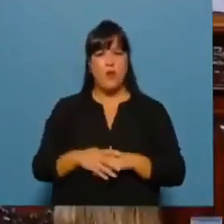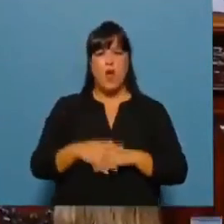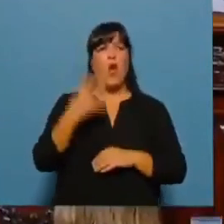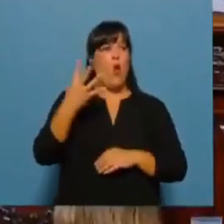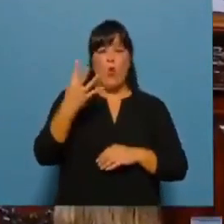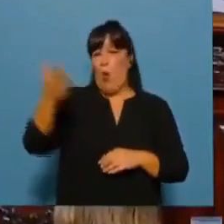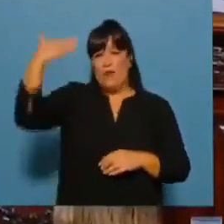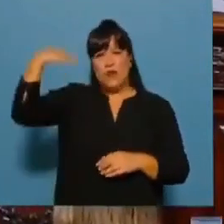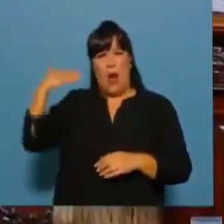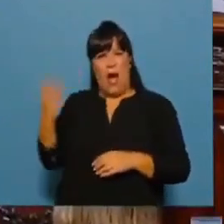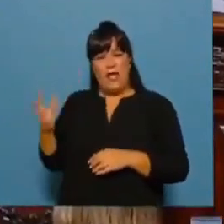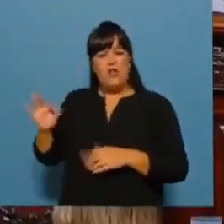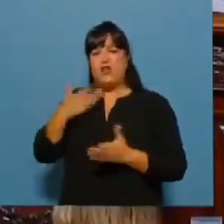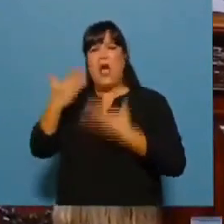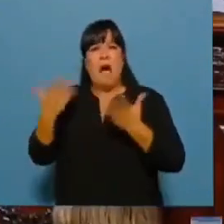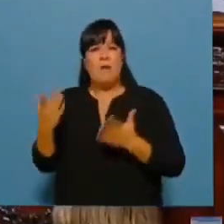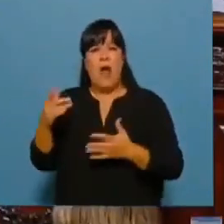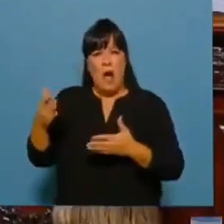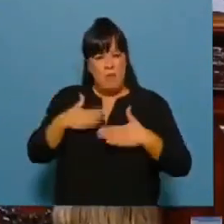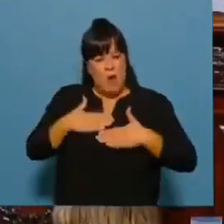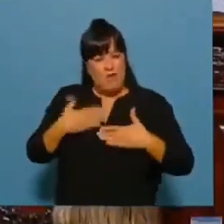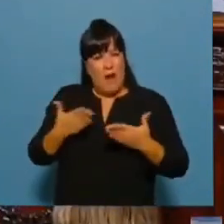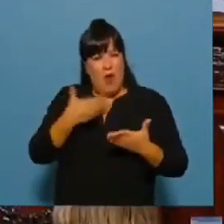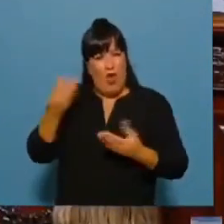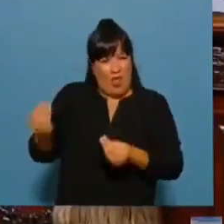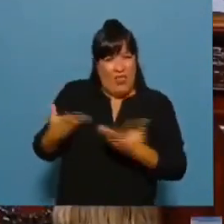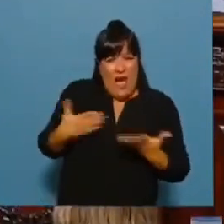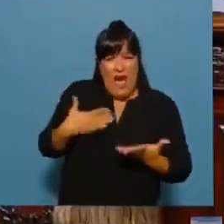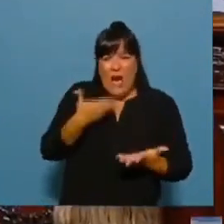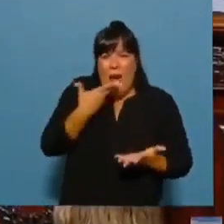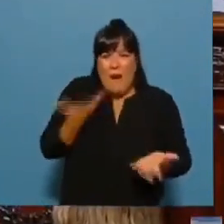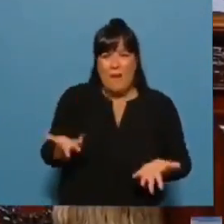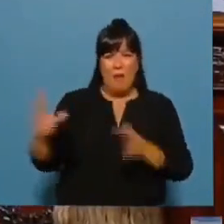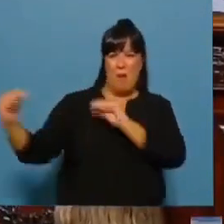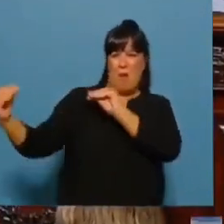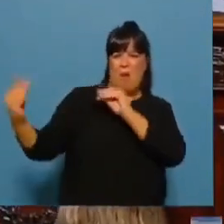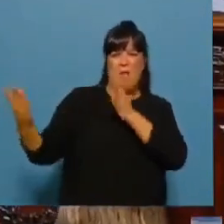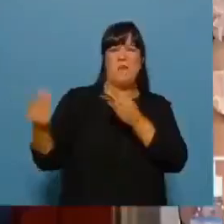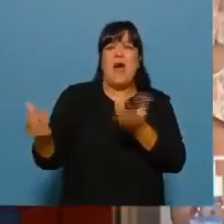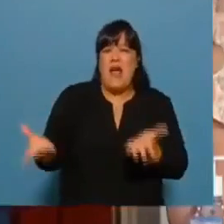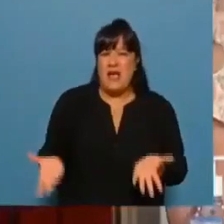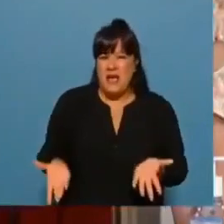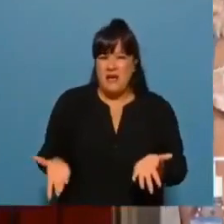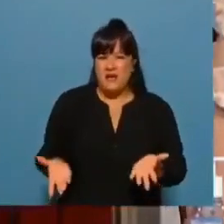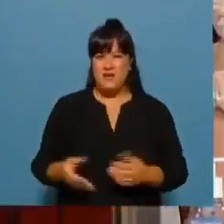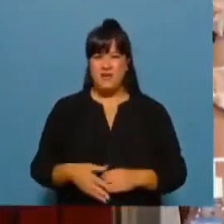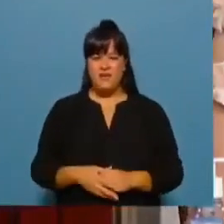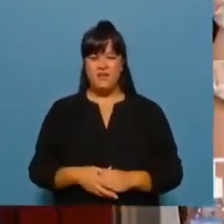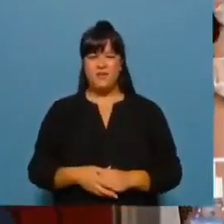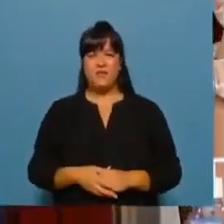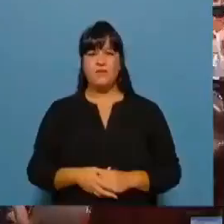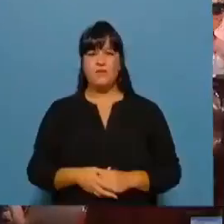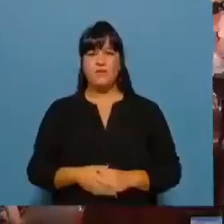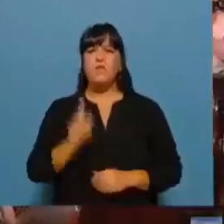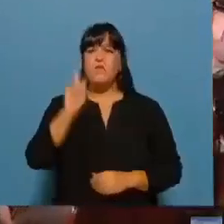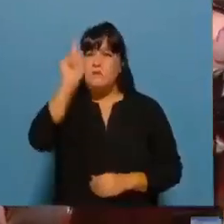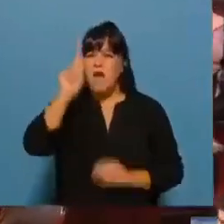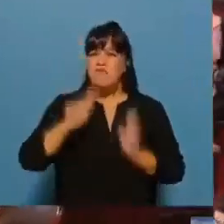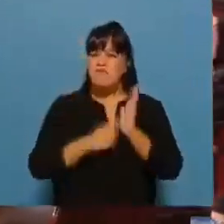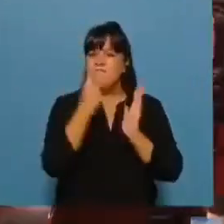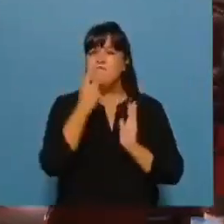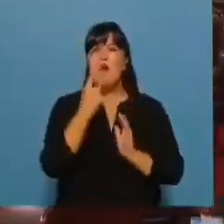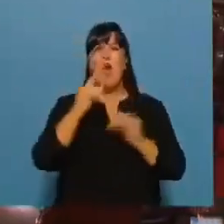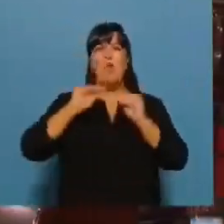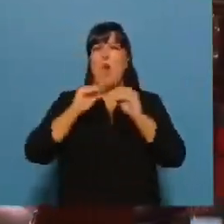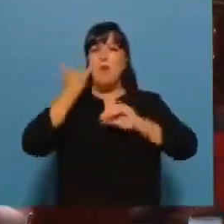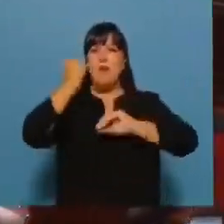hablar, ¿por qué no me dejes hablar a mí, por favor? Sin embargo, el problema no ha